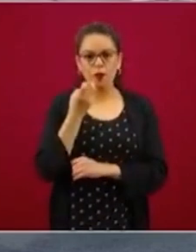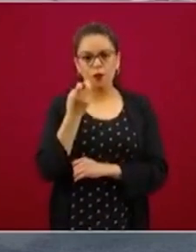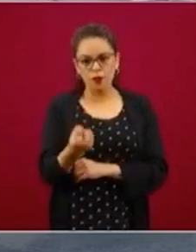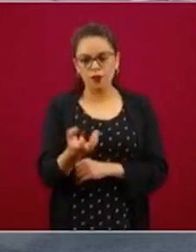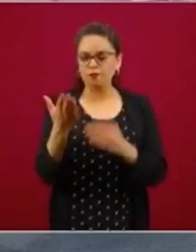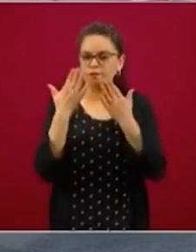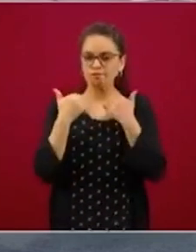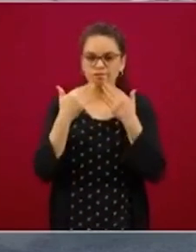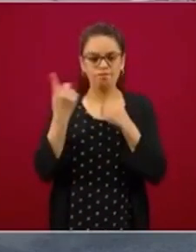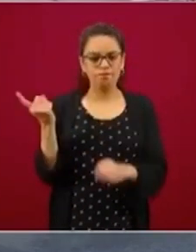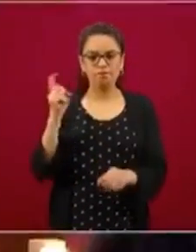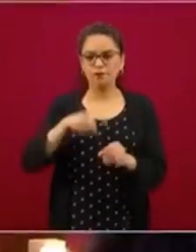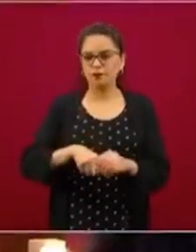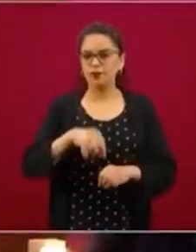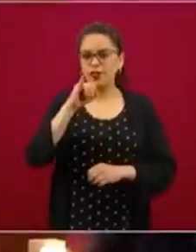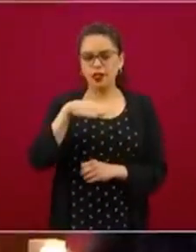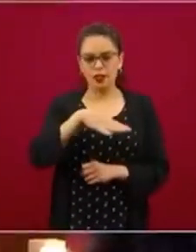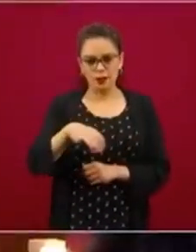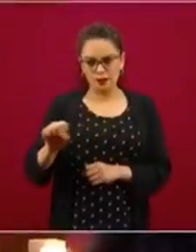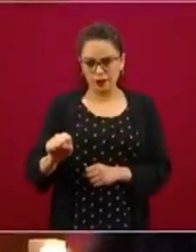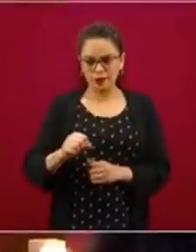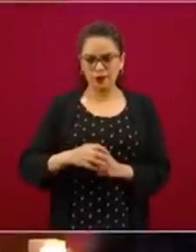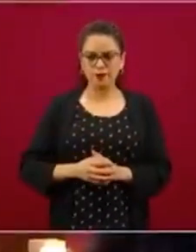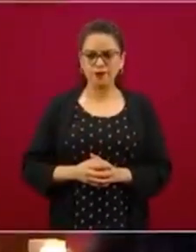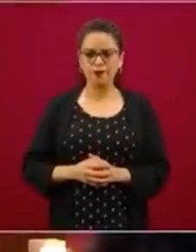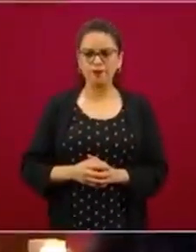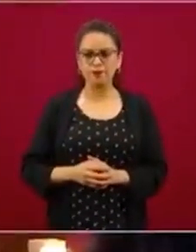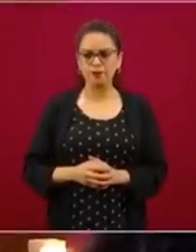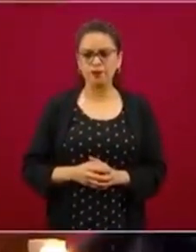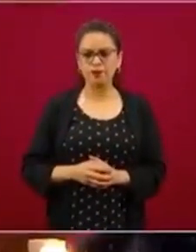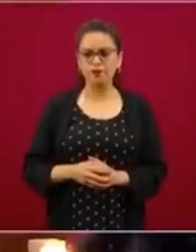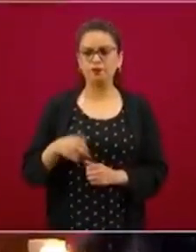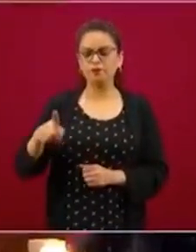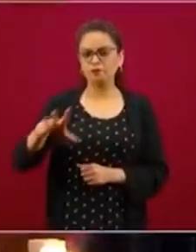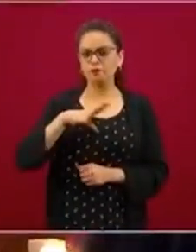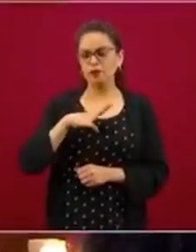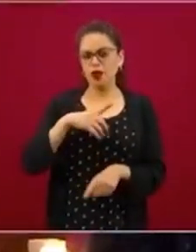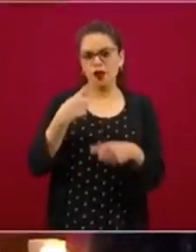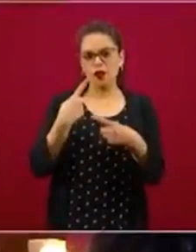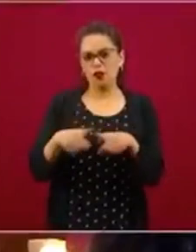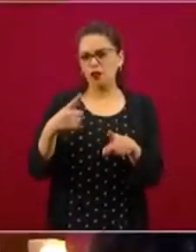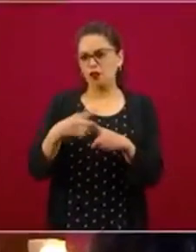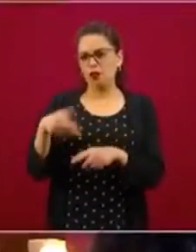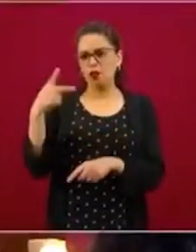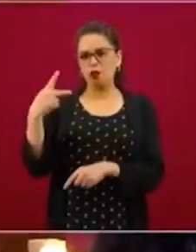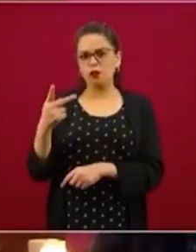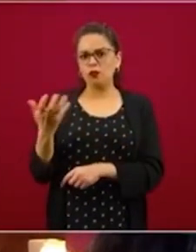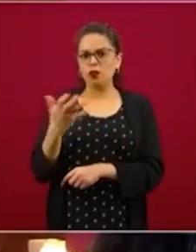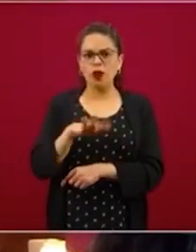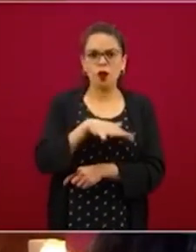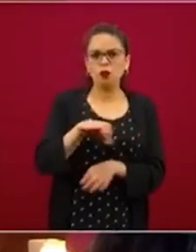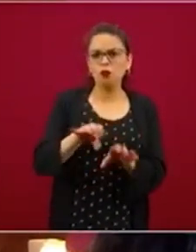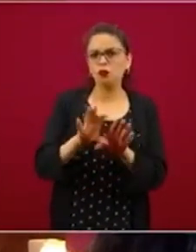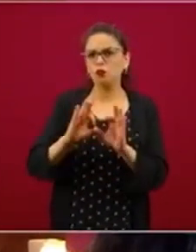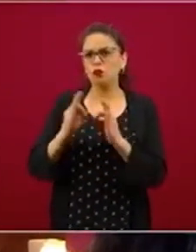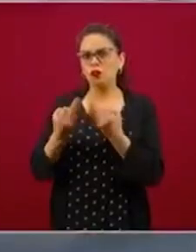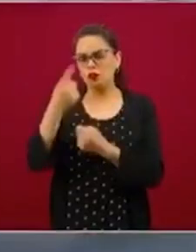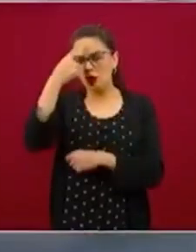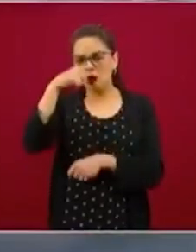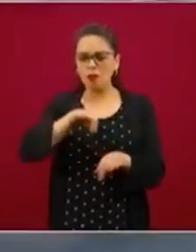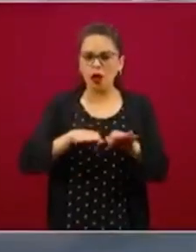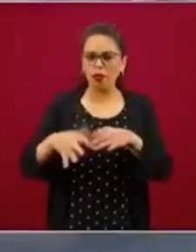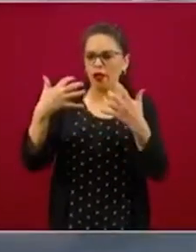tienen seguridad social. Ellos disponen de sus propias herramientas, disponen de sus propios medios de producción